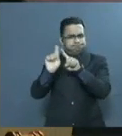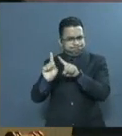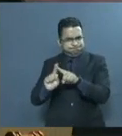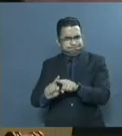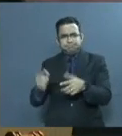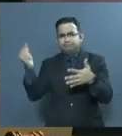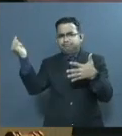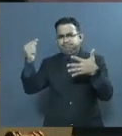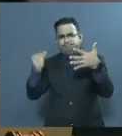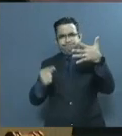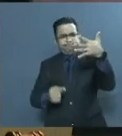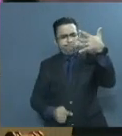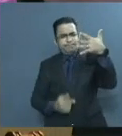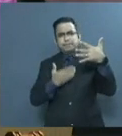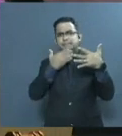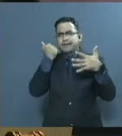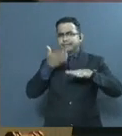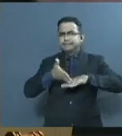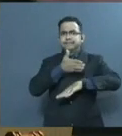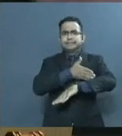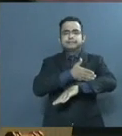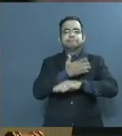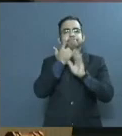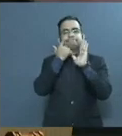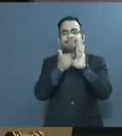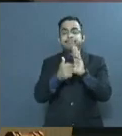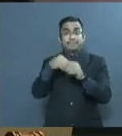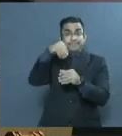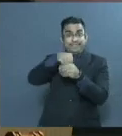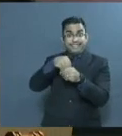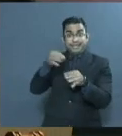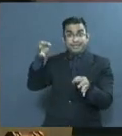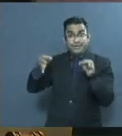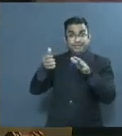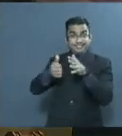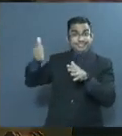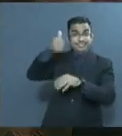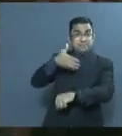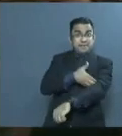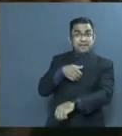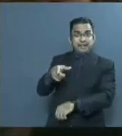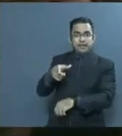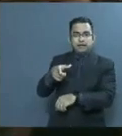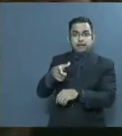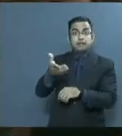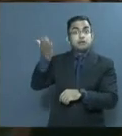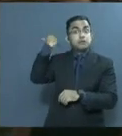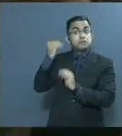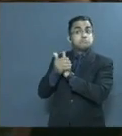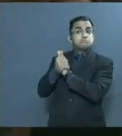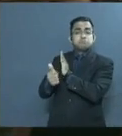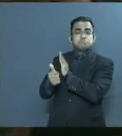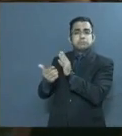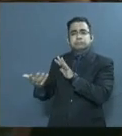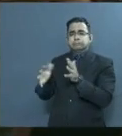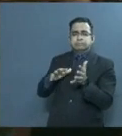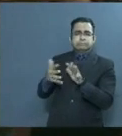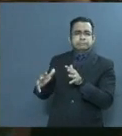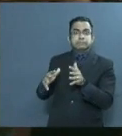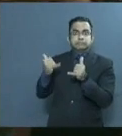aspectos. La estructura del Poder Judicial ha logrado habilidades que no se pensaban posibles.